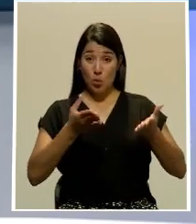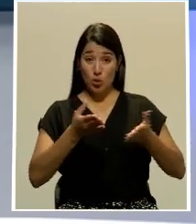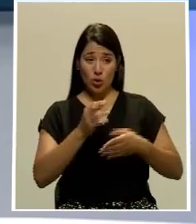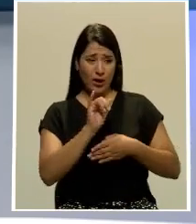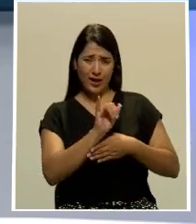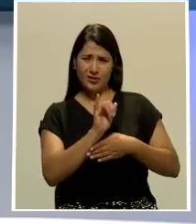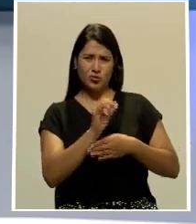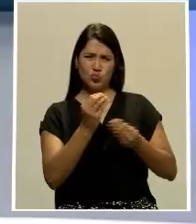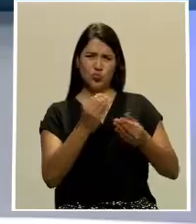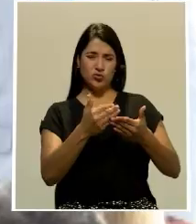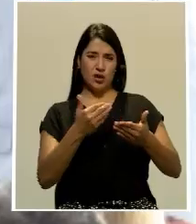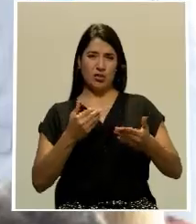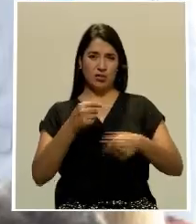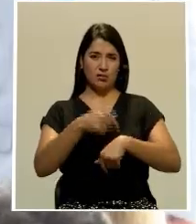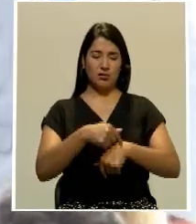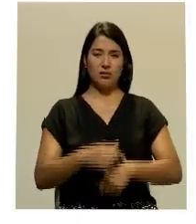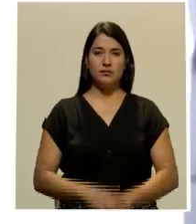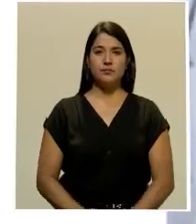precipitada.